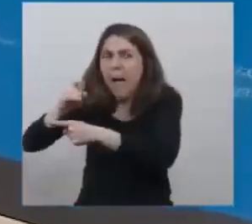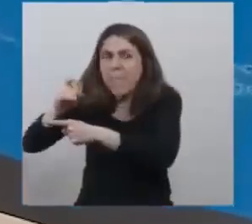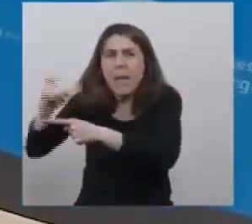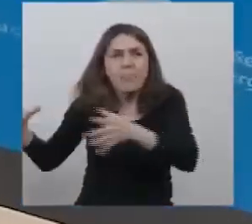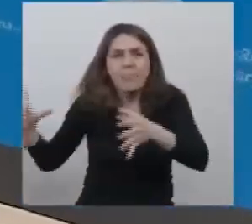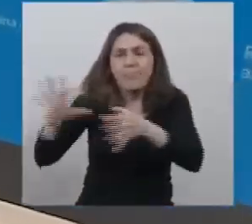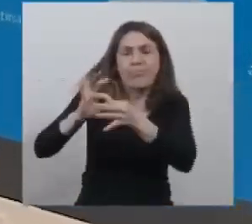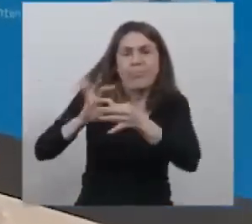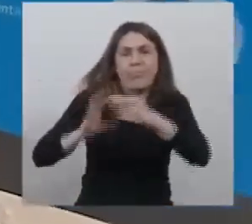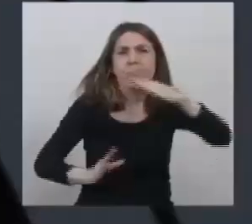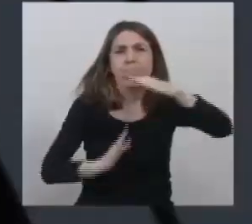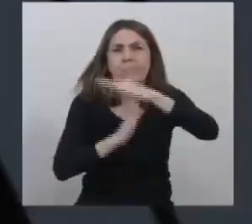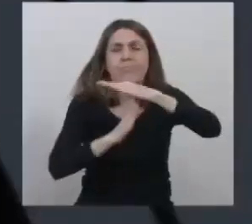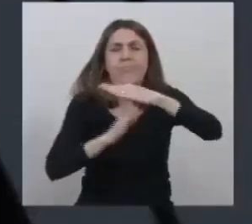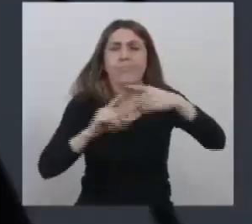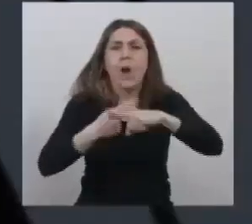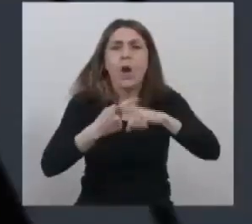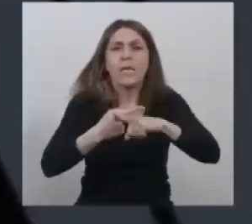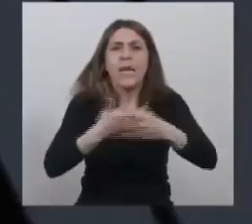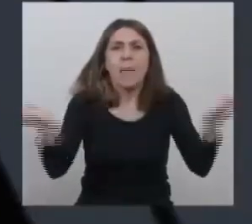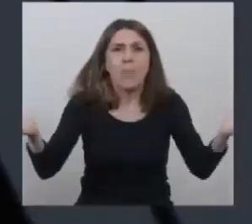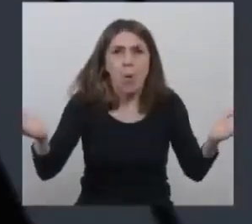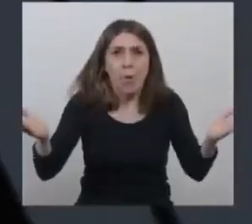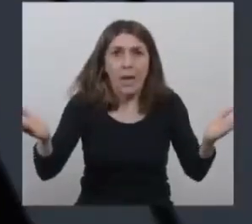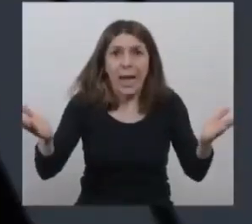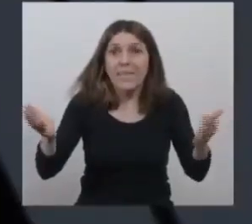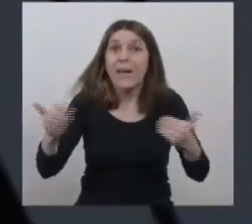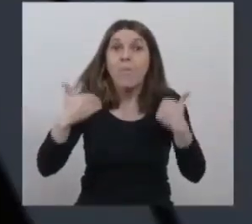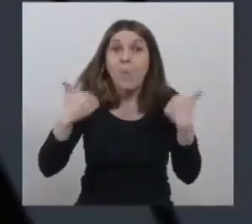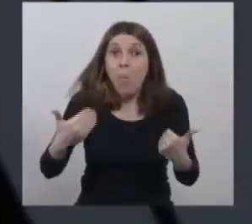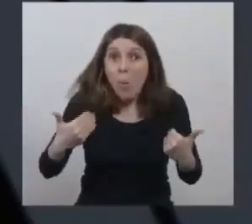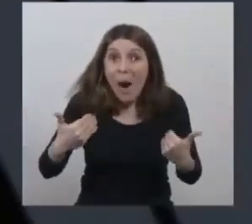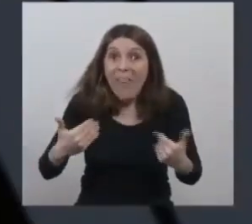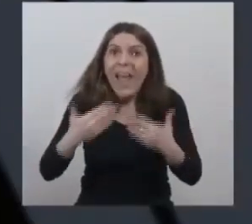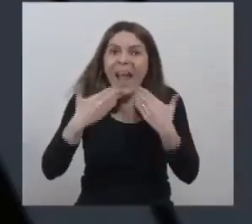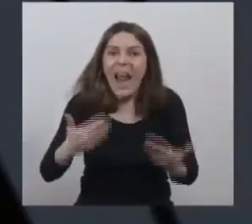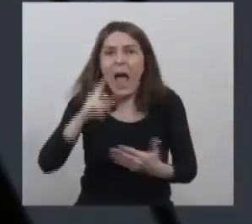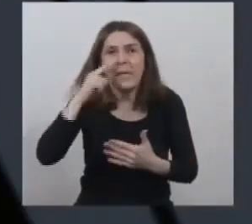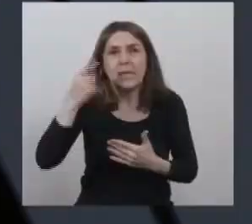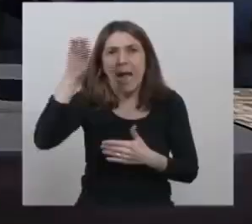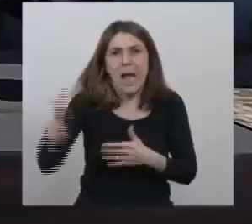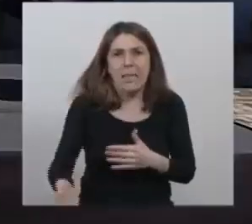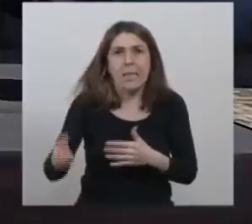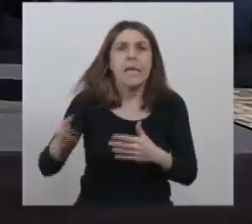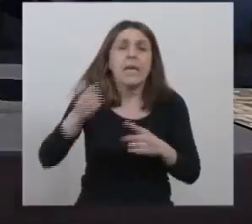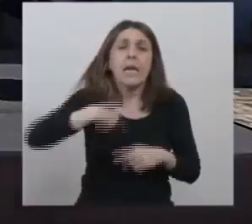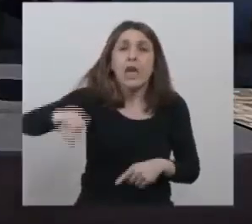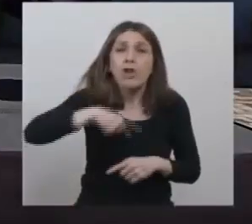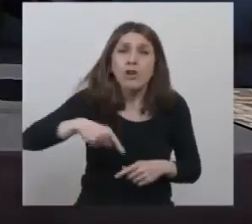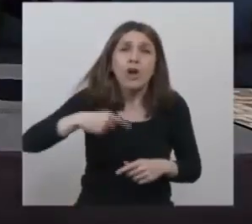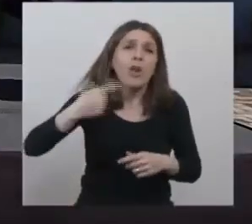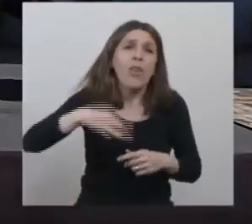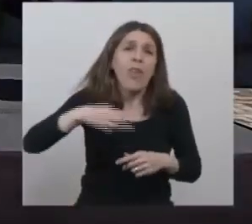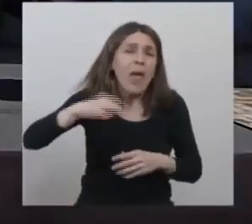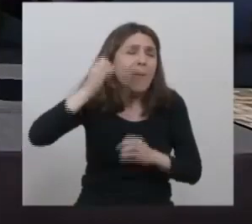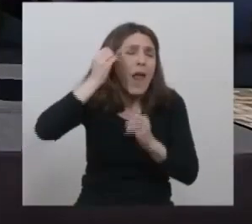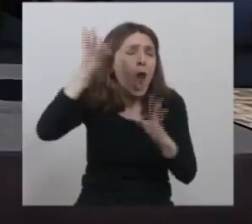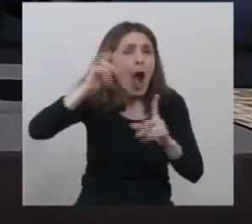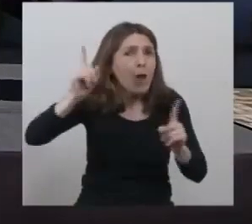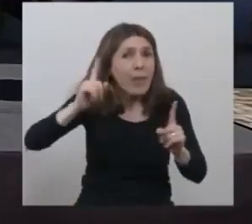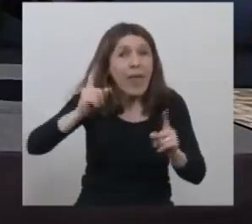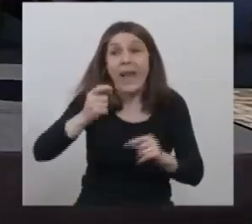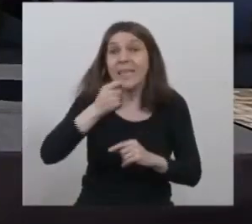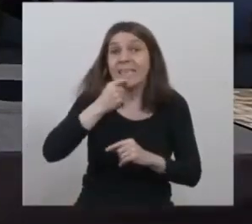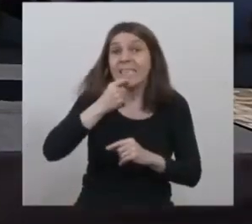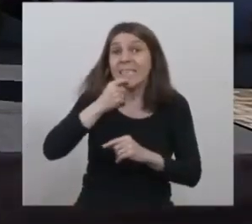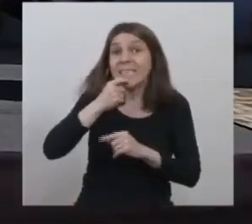públicas. No sería posible, y creo que los argentinos no debemos olvidar, que si no